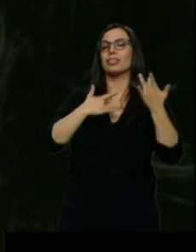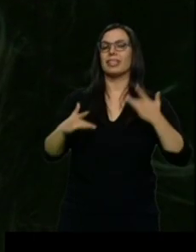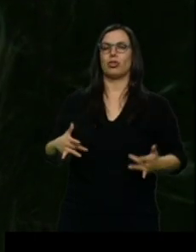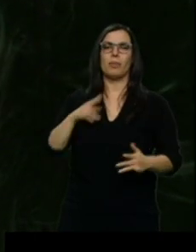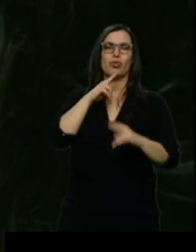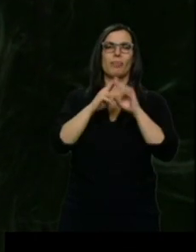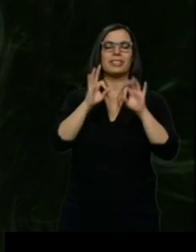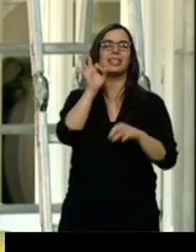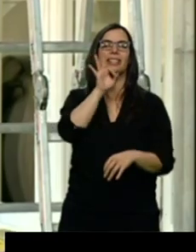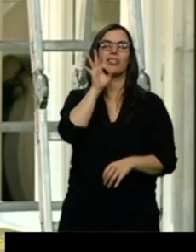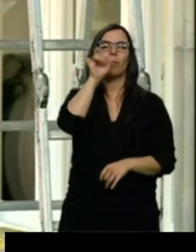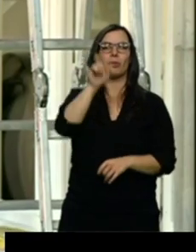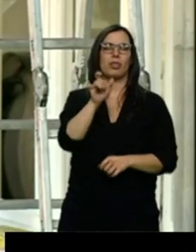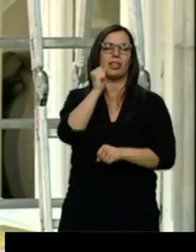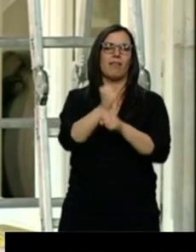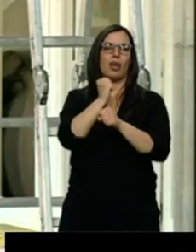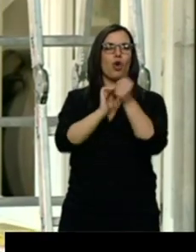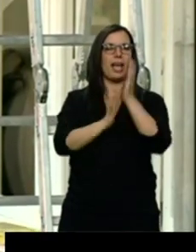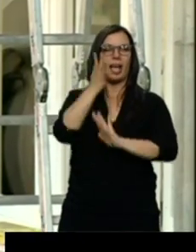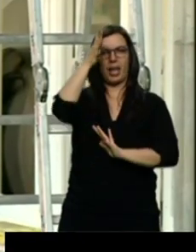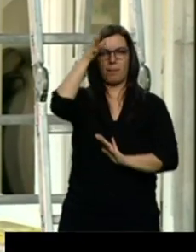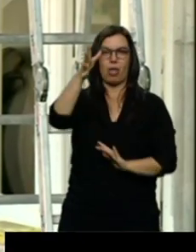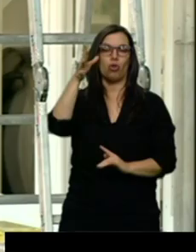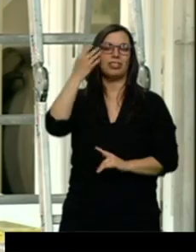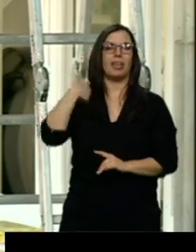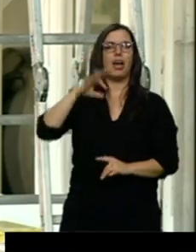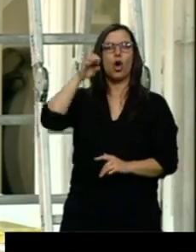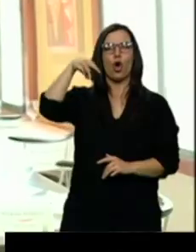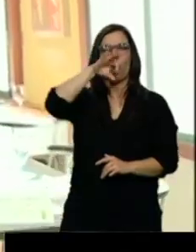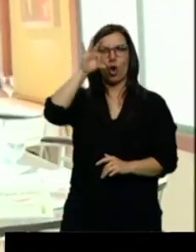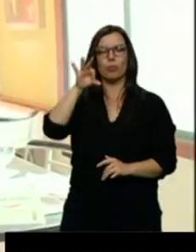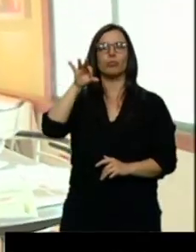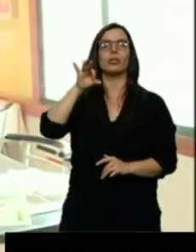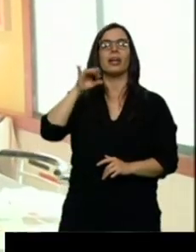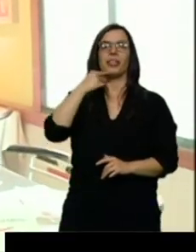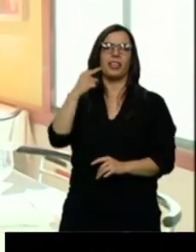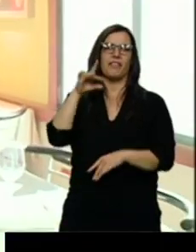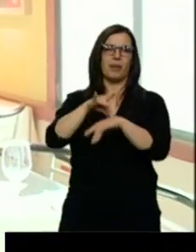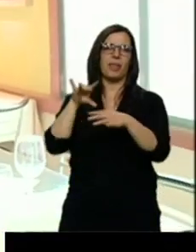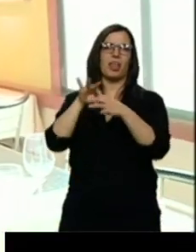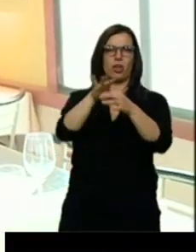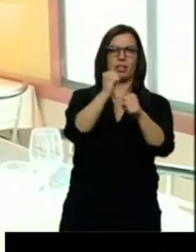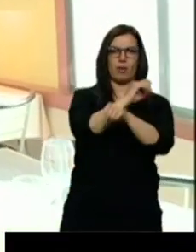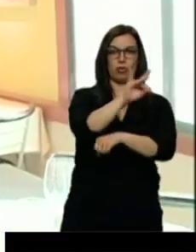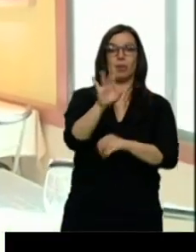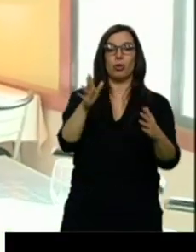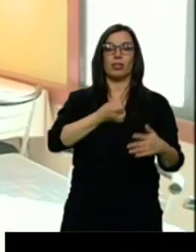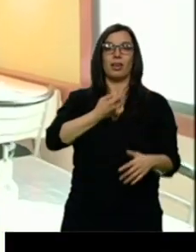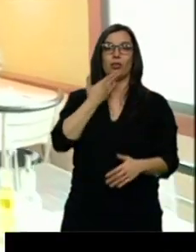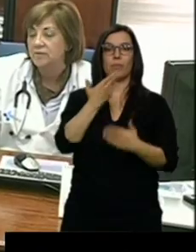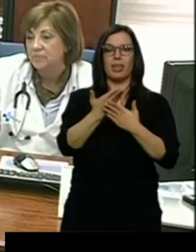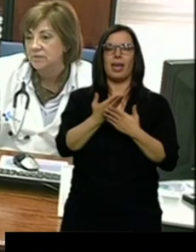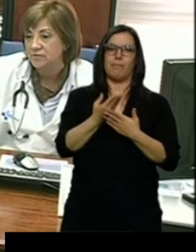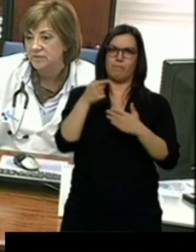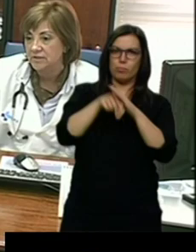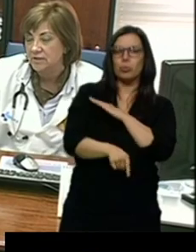trabajador quemado. La ONS la reconoce ya como una enfermedad relacionada con el trabajo pero los sindicatos piden aún más que sea una